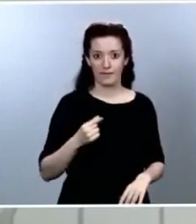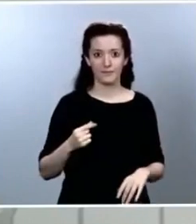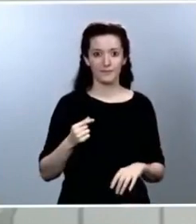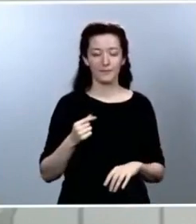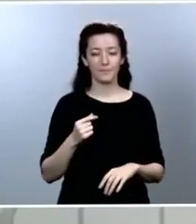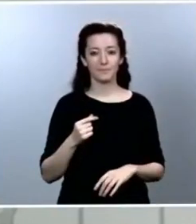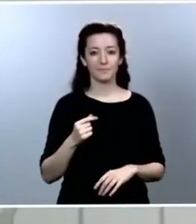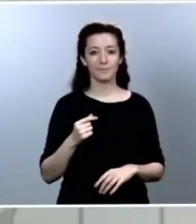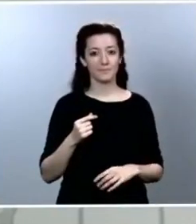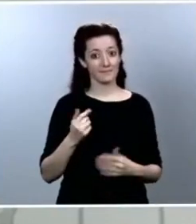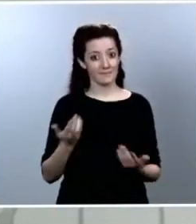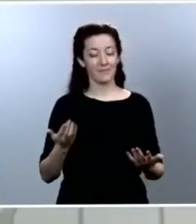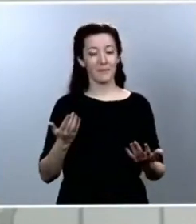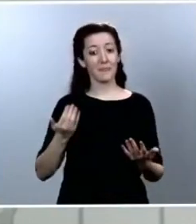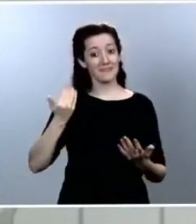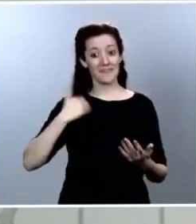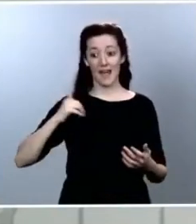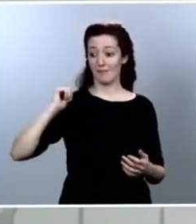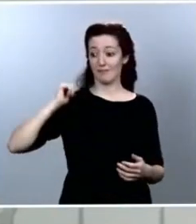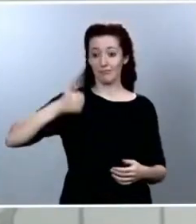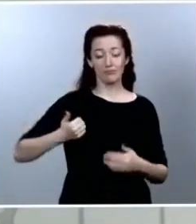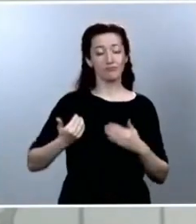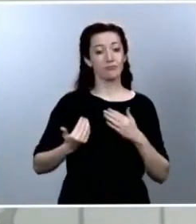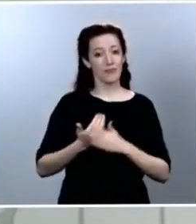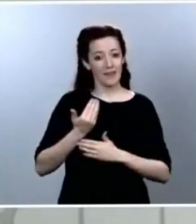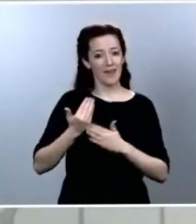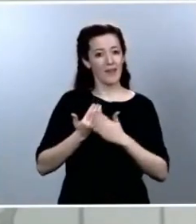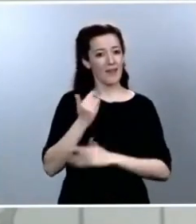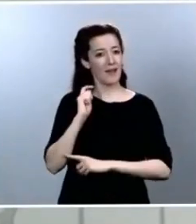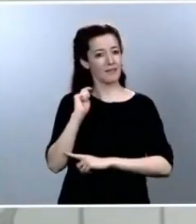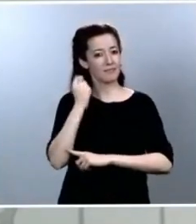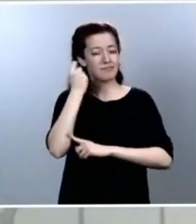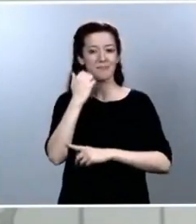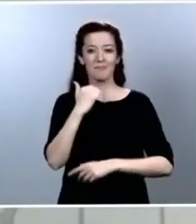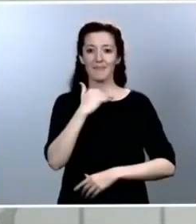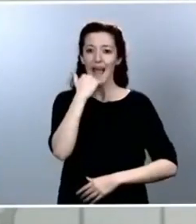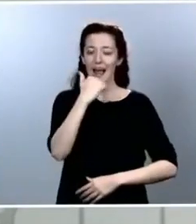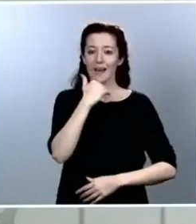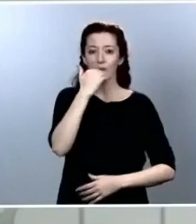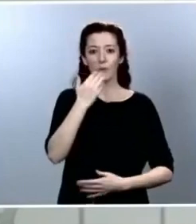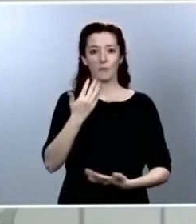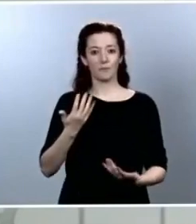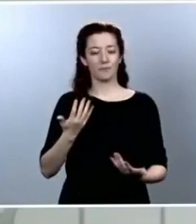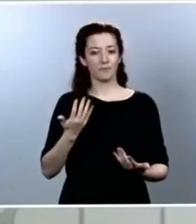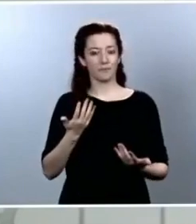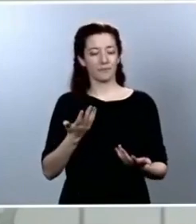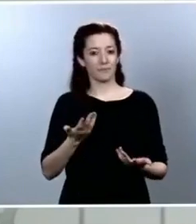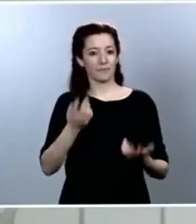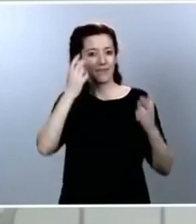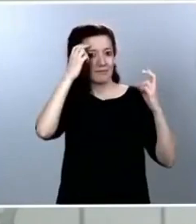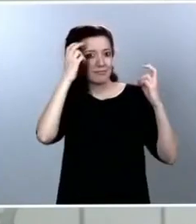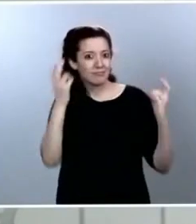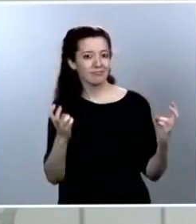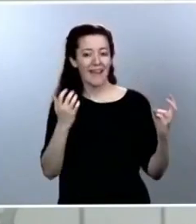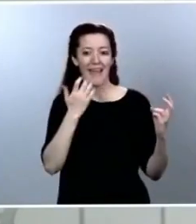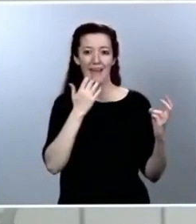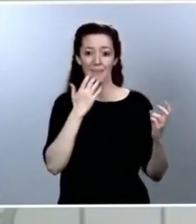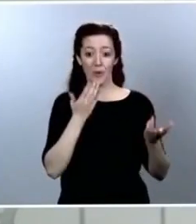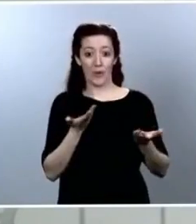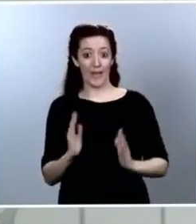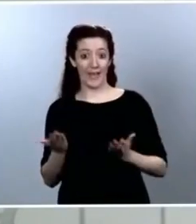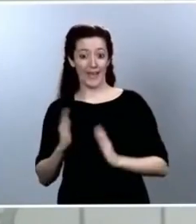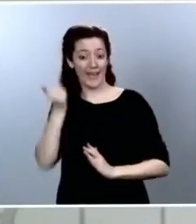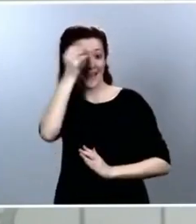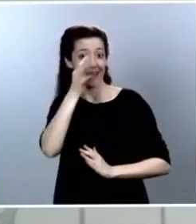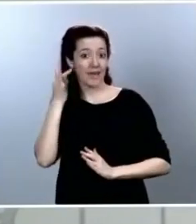conquistas en nuestro día a día de libertad, de espacios de alivio, como pueda ser el salir a la calle con nuestros hijos y con nuestras hijas, tenemos que hacerlo